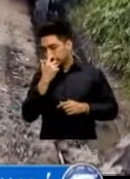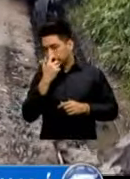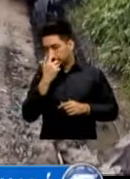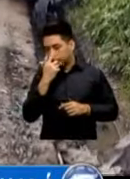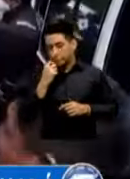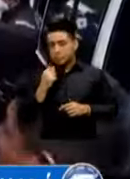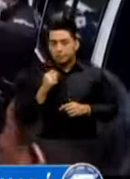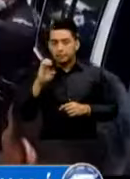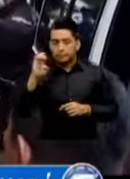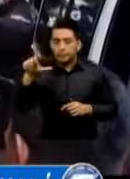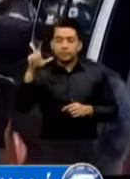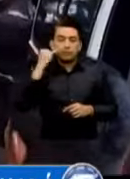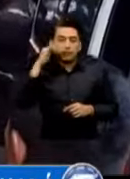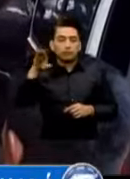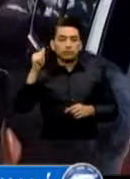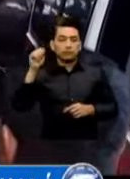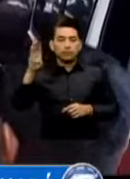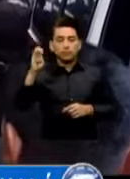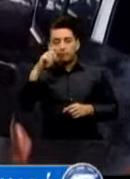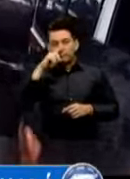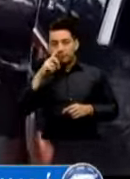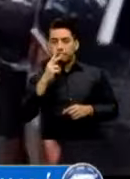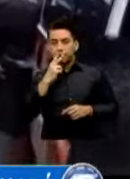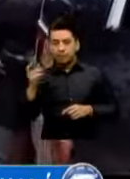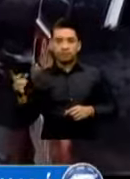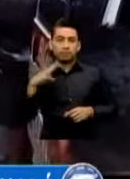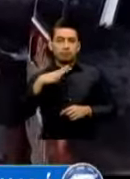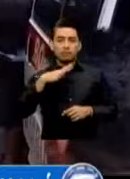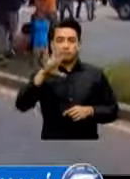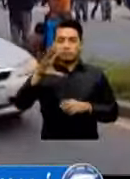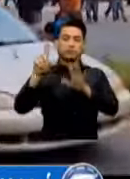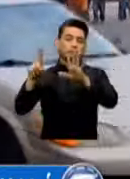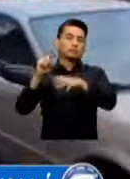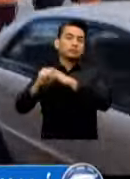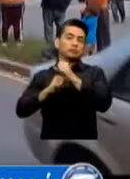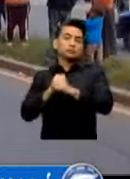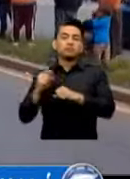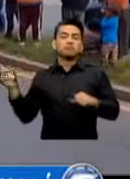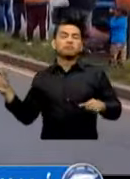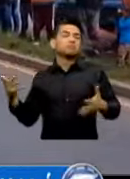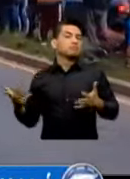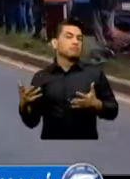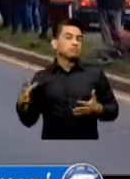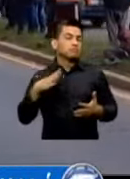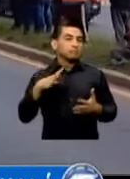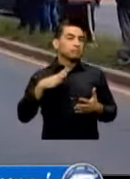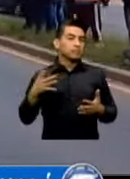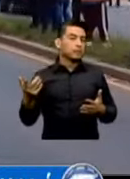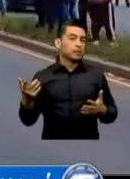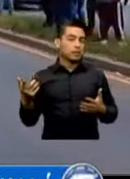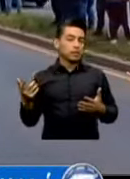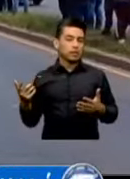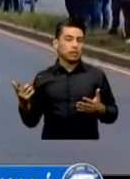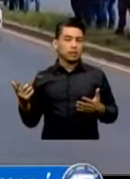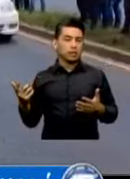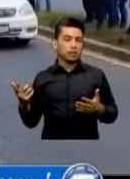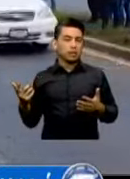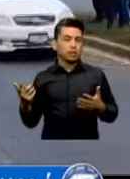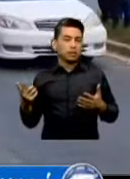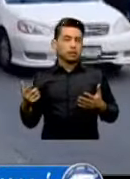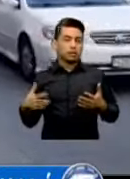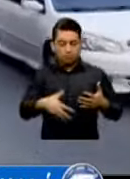De 56 Años Ella Es Presenta El Golpe En El Tórax